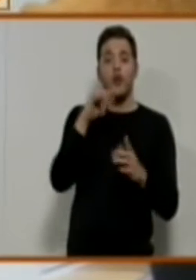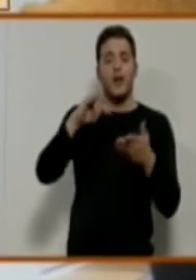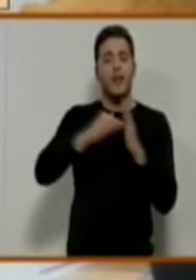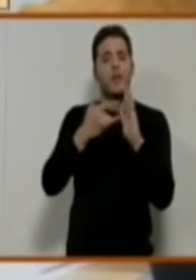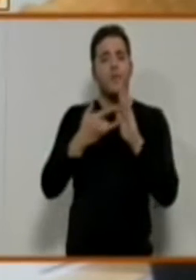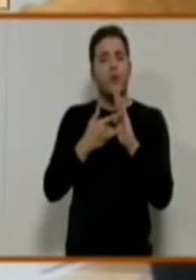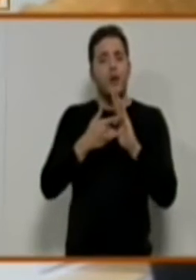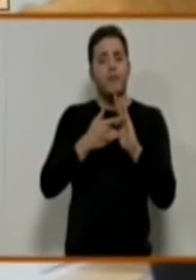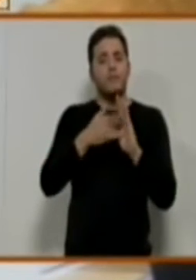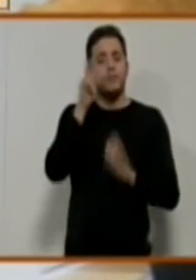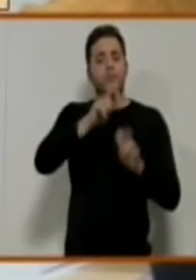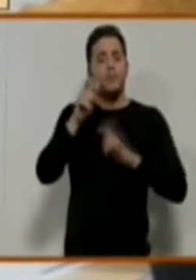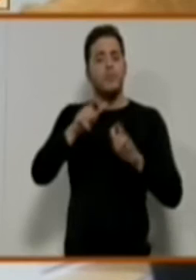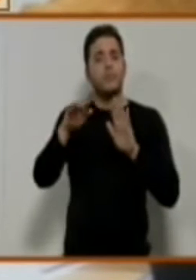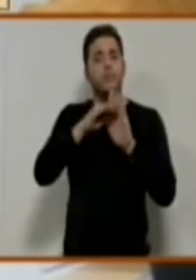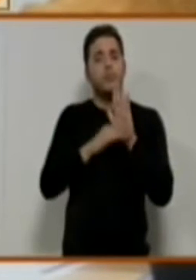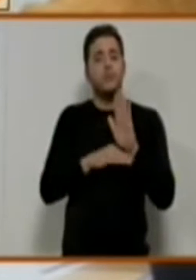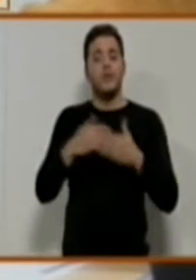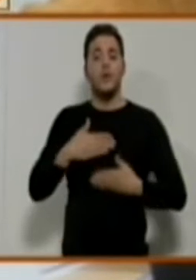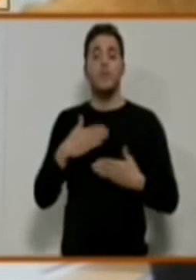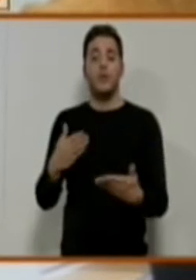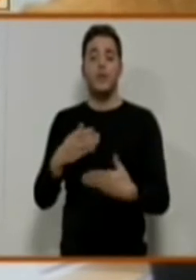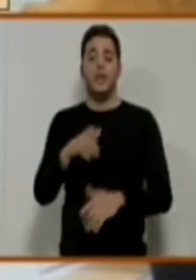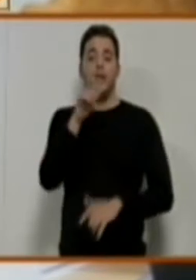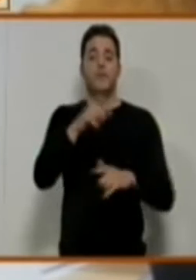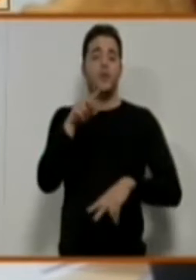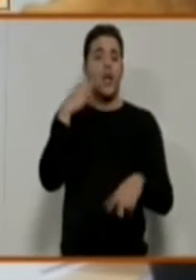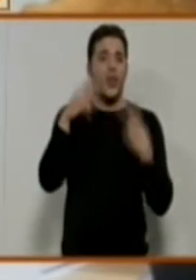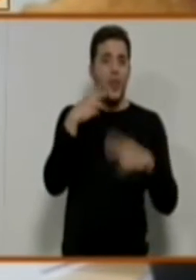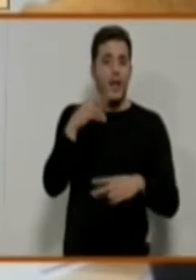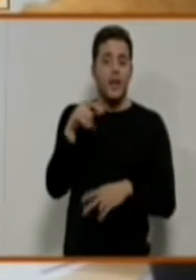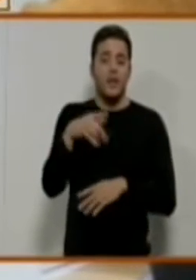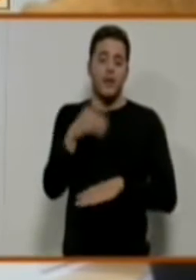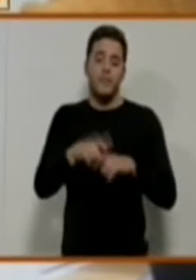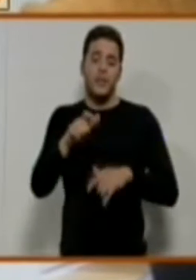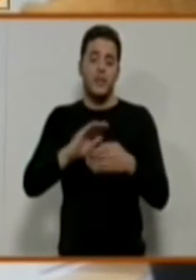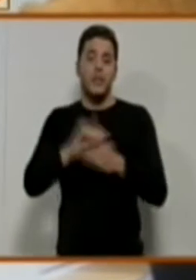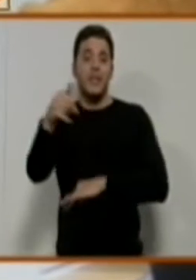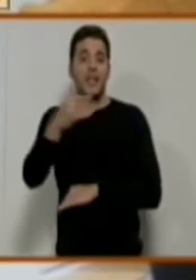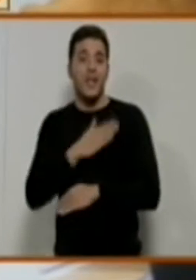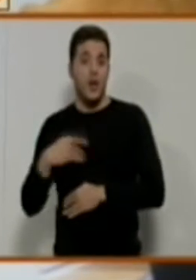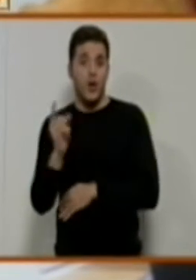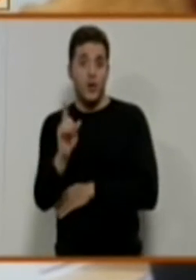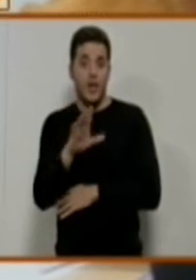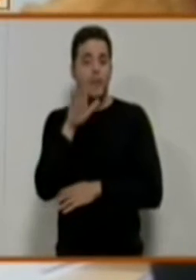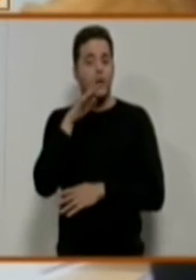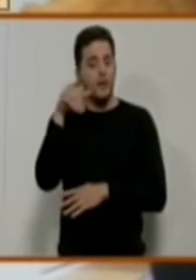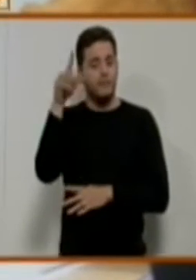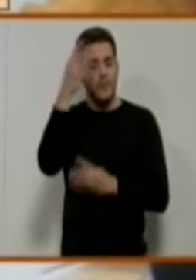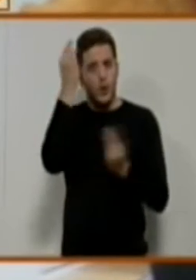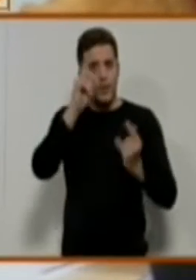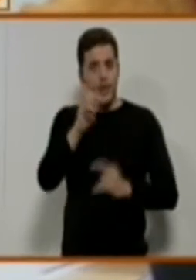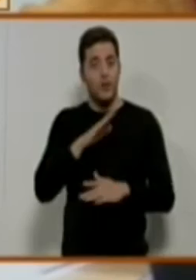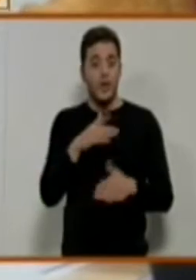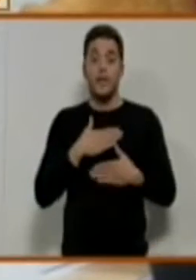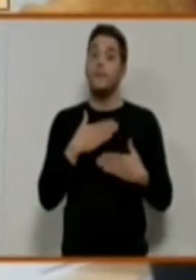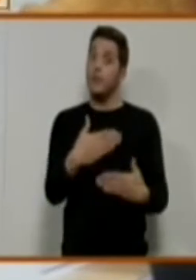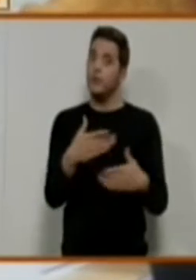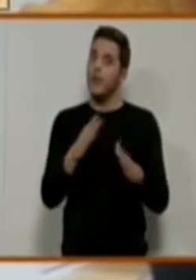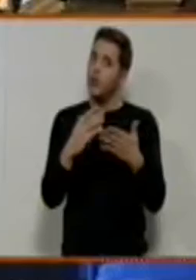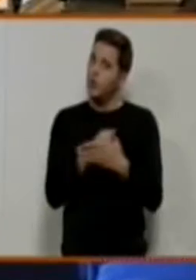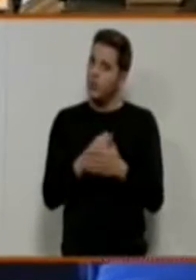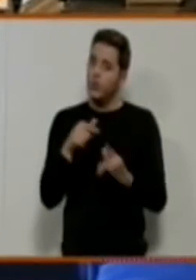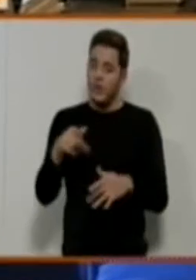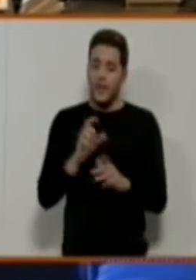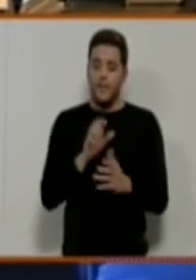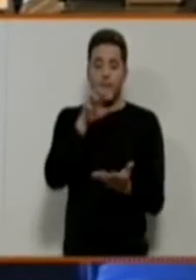voluntarios. Les atiende, les da una comida. Aquel que se quiere desplazar, porque esto que no nos olvidemos es voluntario todo, aquel o aquella que se quiere desplazar al centro